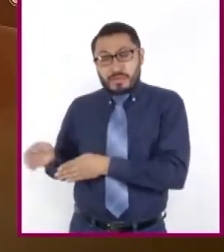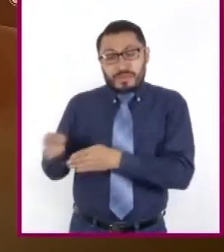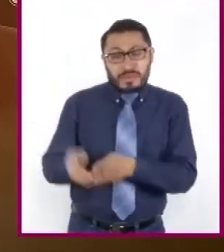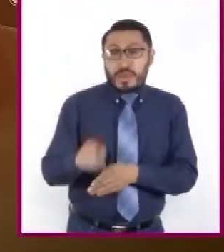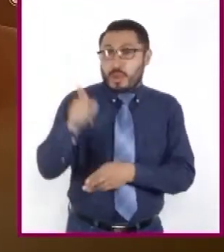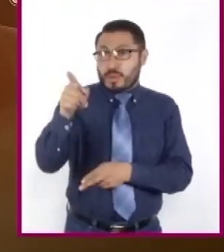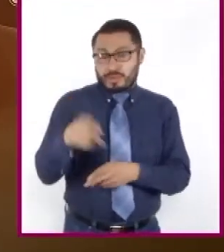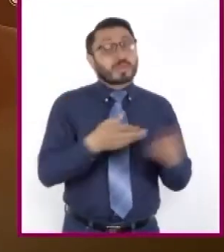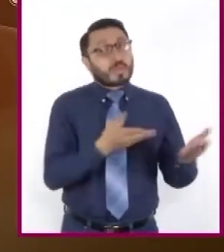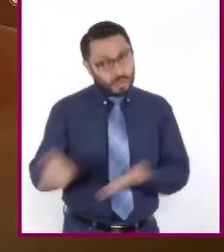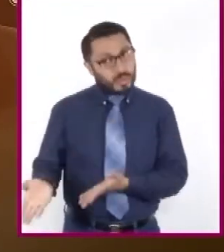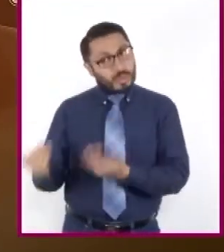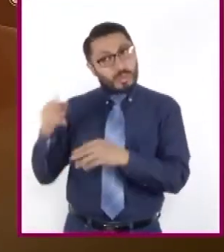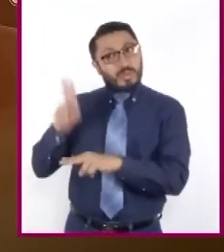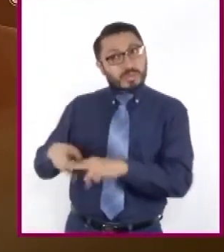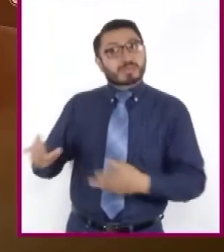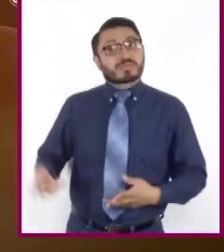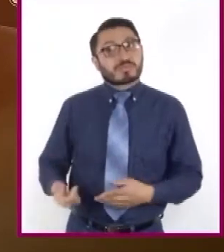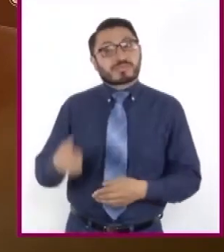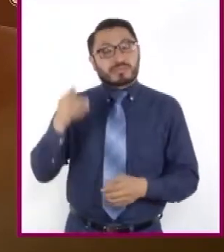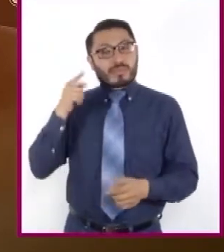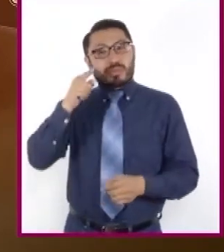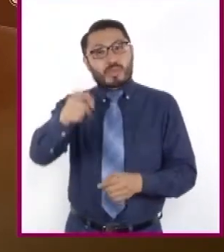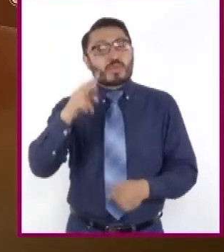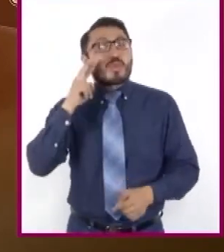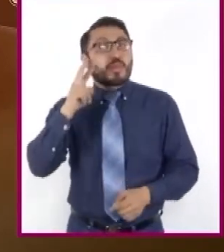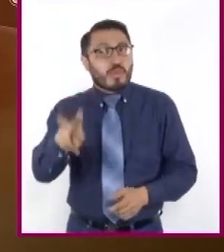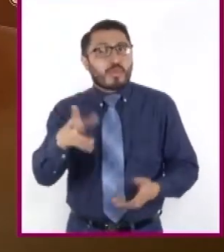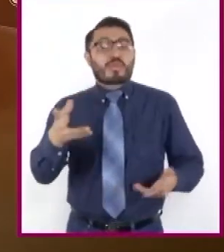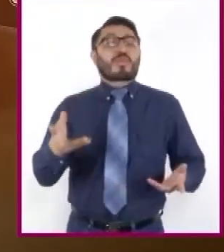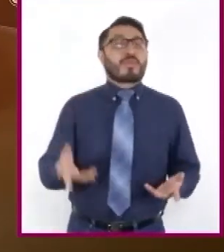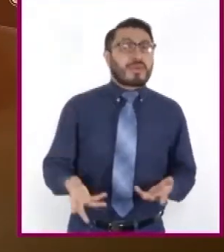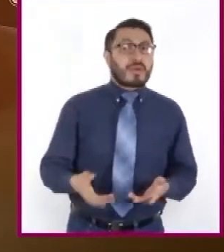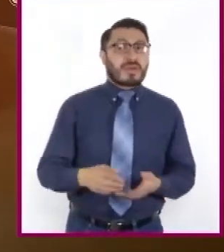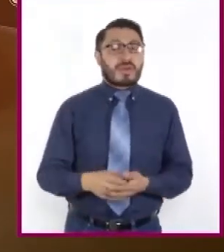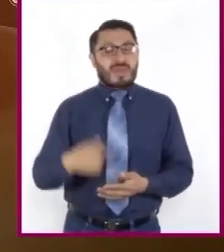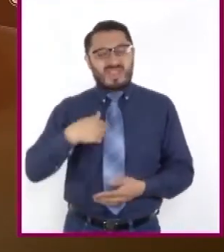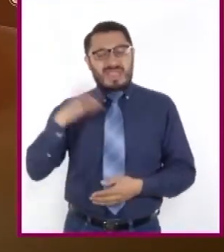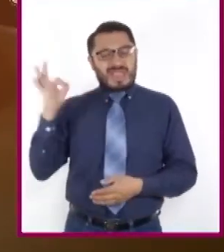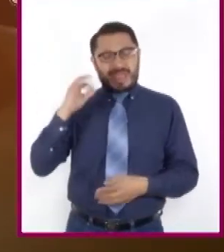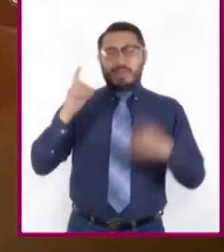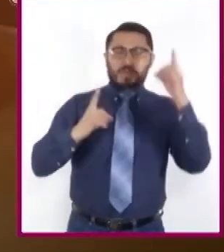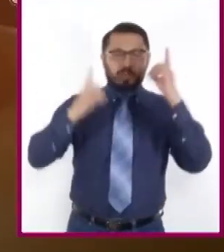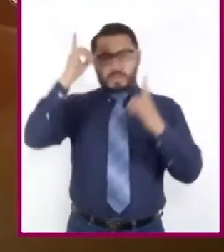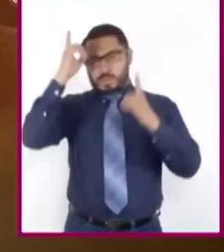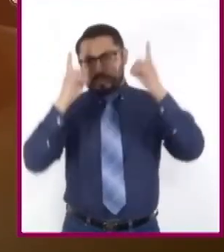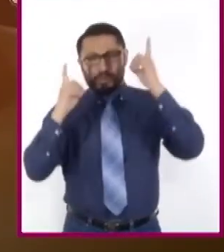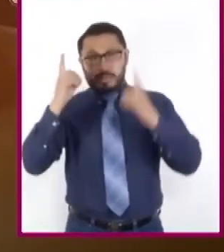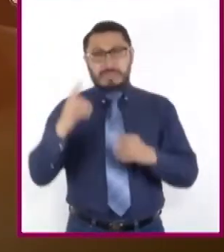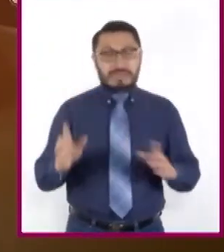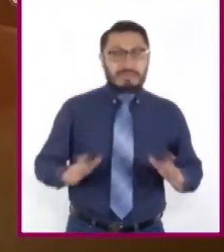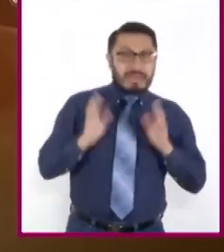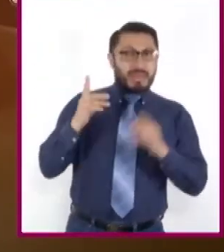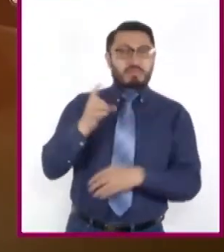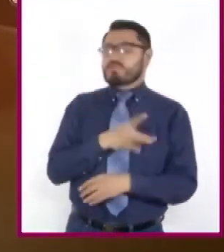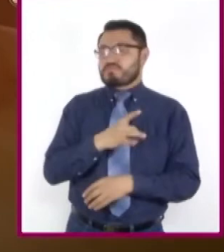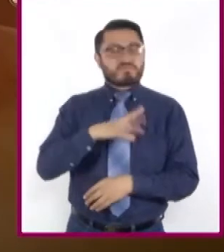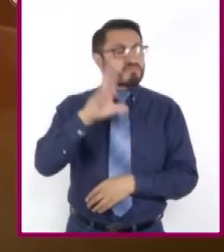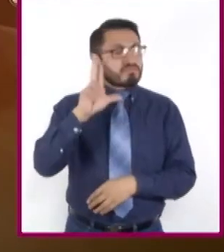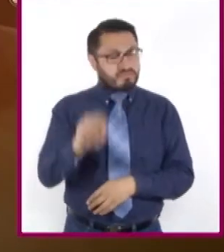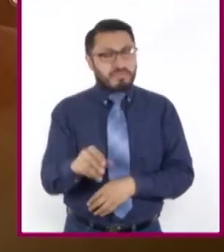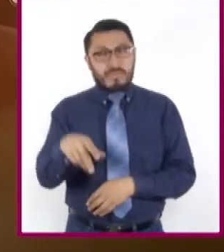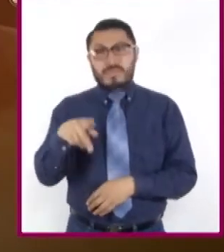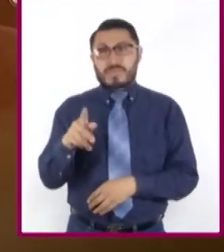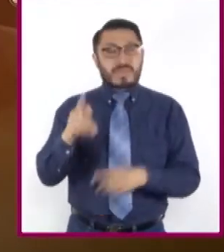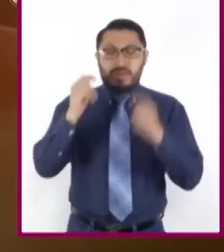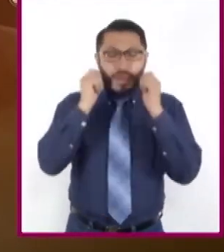Llega pues. Para que veas que aunque dudé en un extremo de sorpresa, no te temo, aunque el mismo